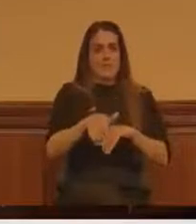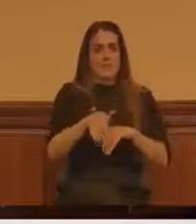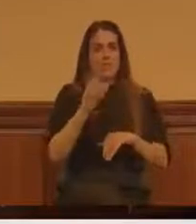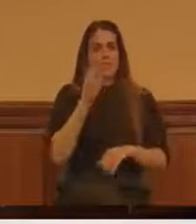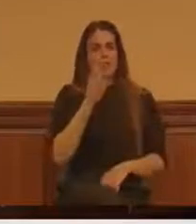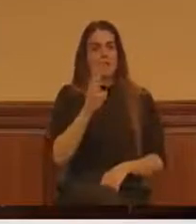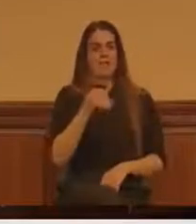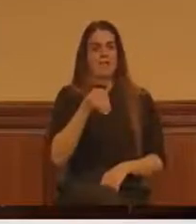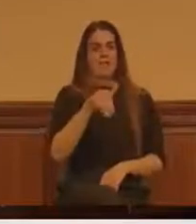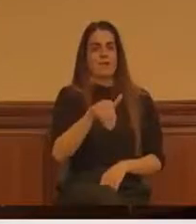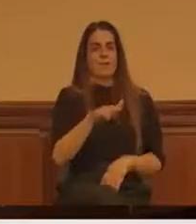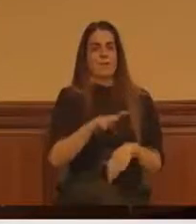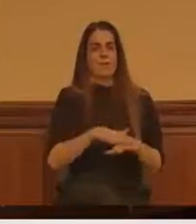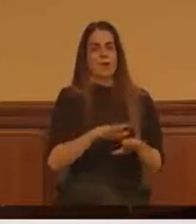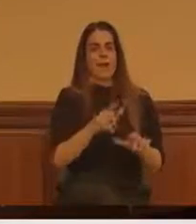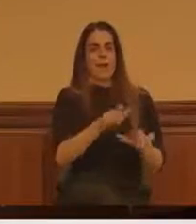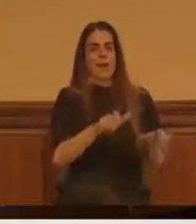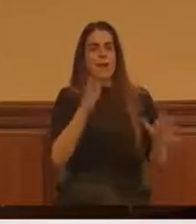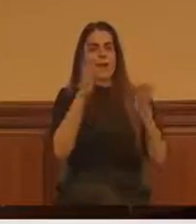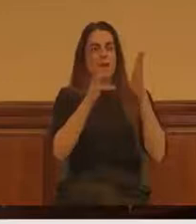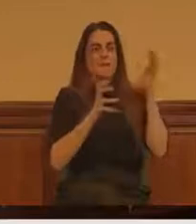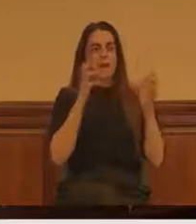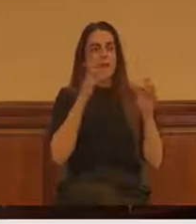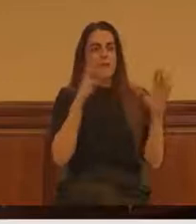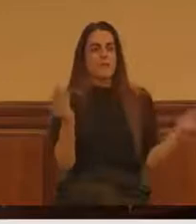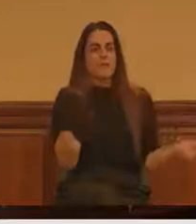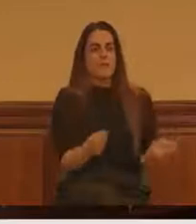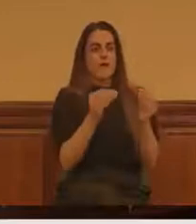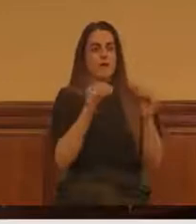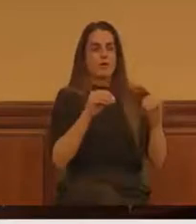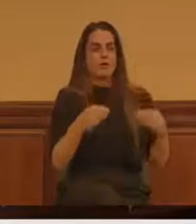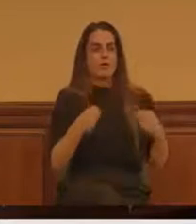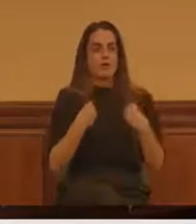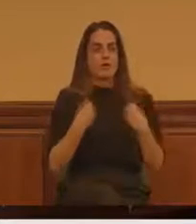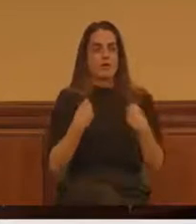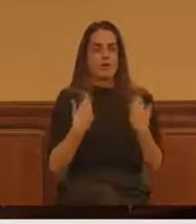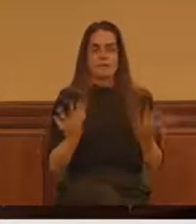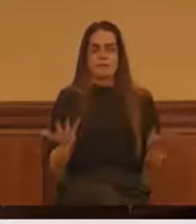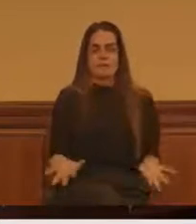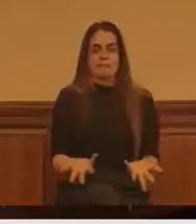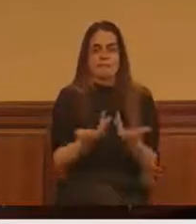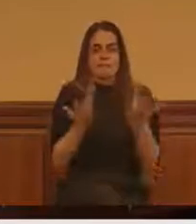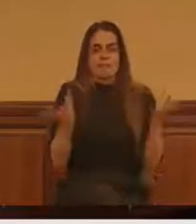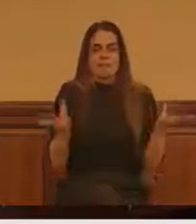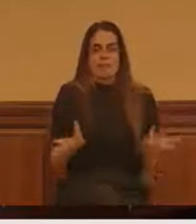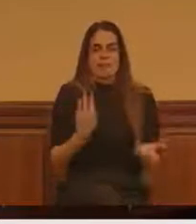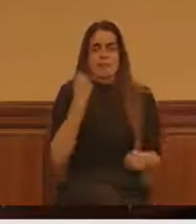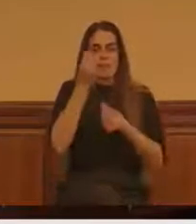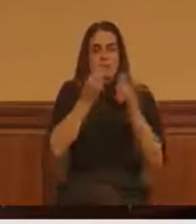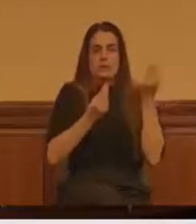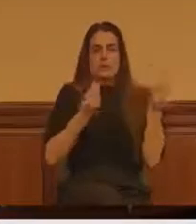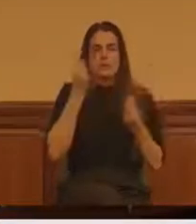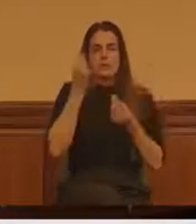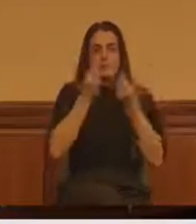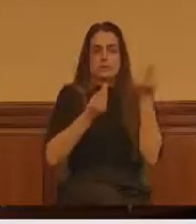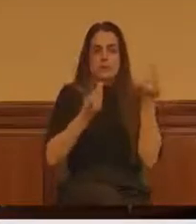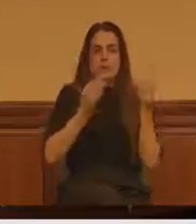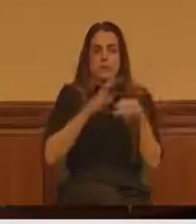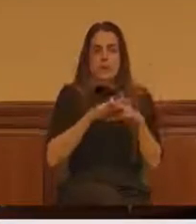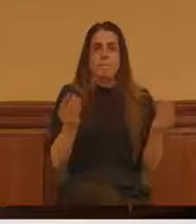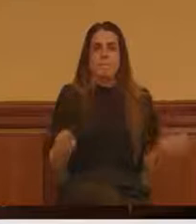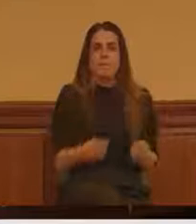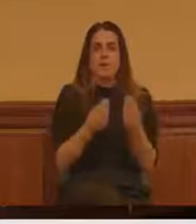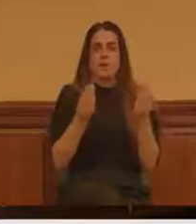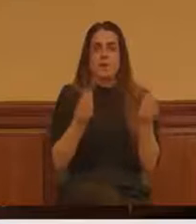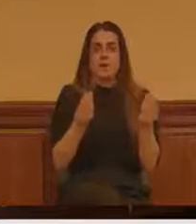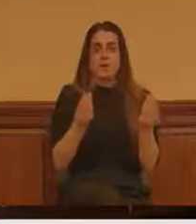y se tuviera este tema en mente. No es que ahí se